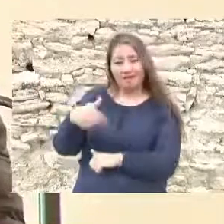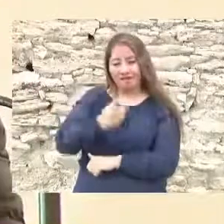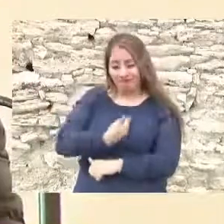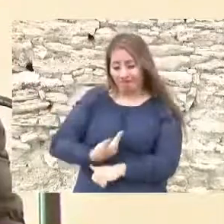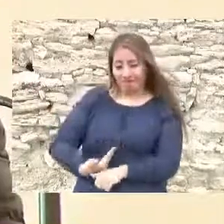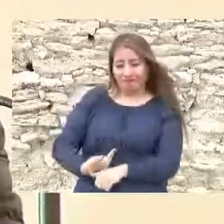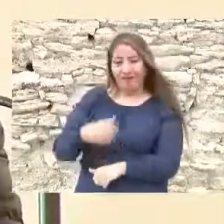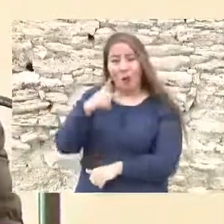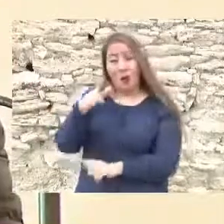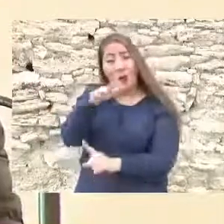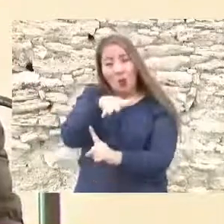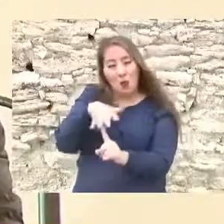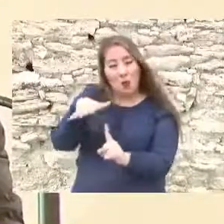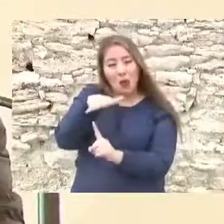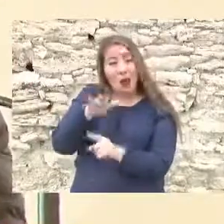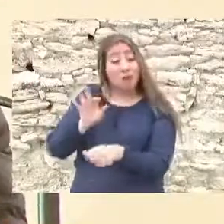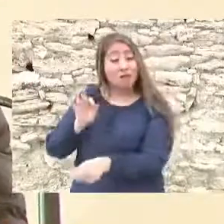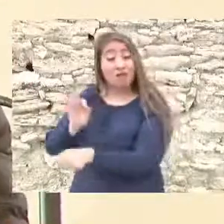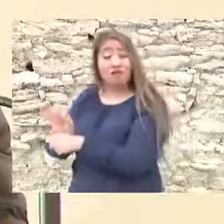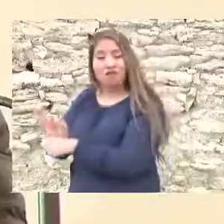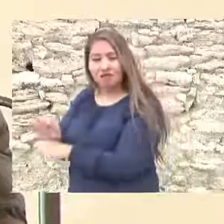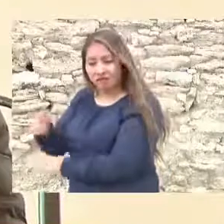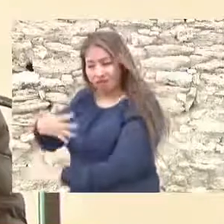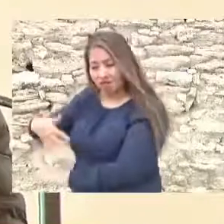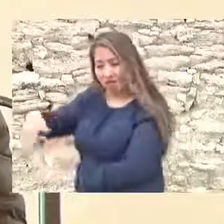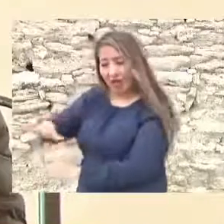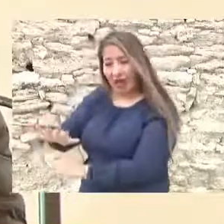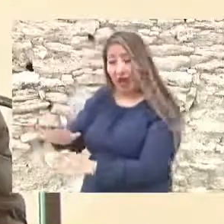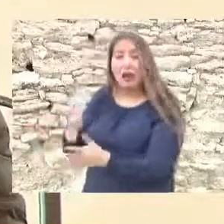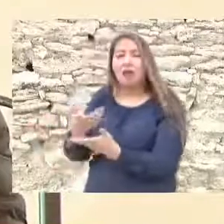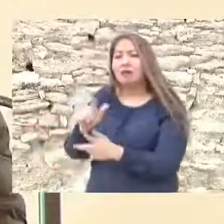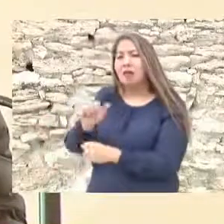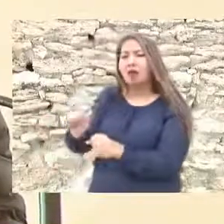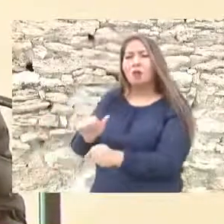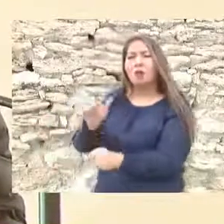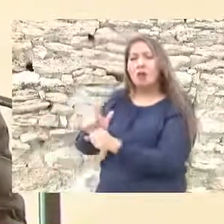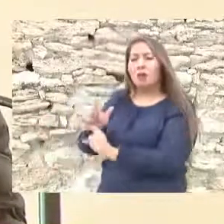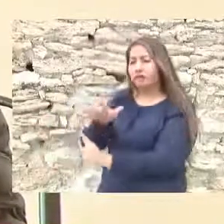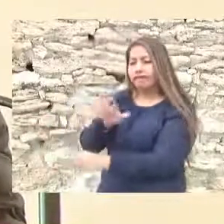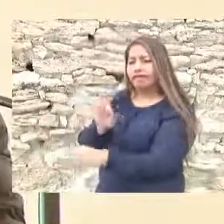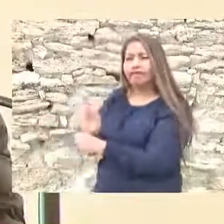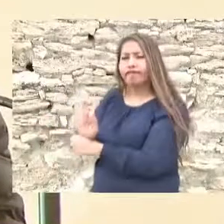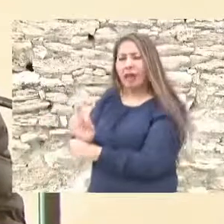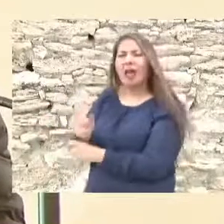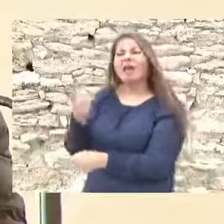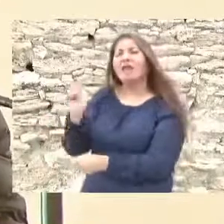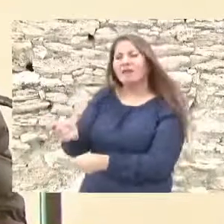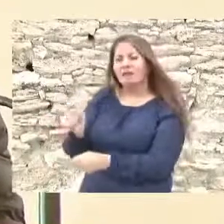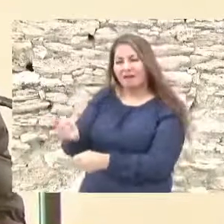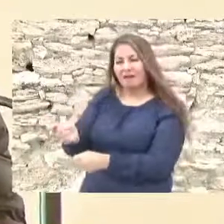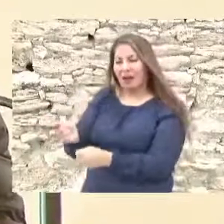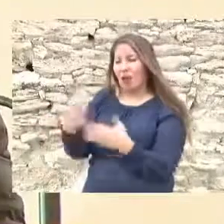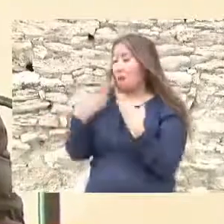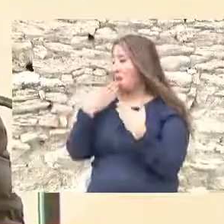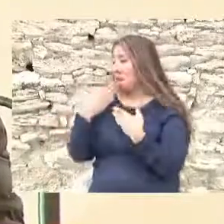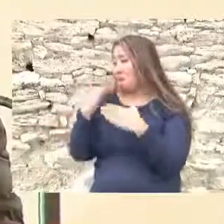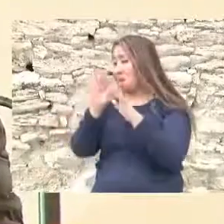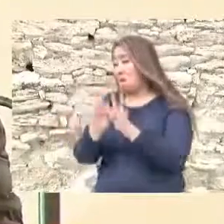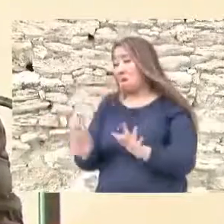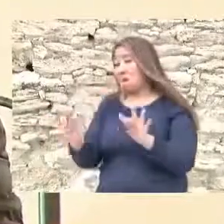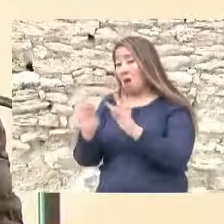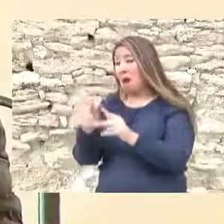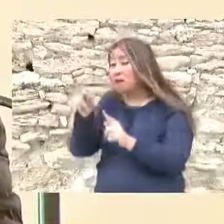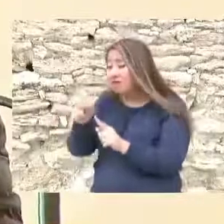en un área natural protegida. decirles que las áreas naturales protegidas son un gran símbolo de este país.